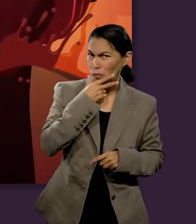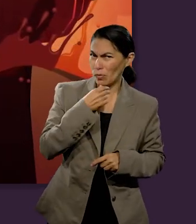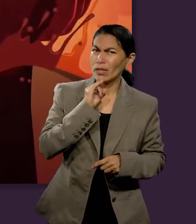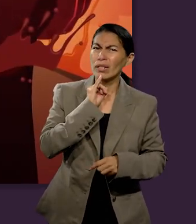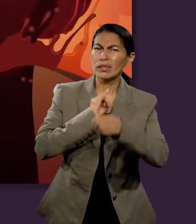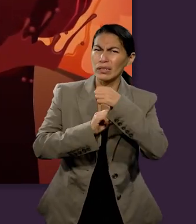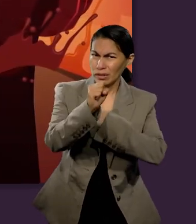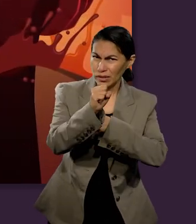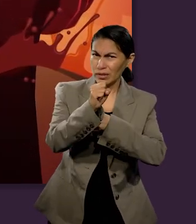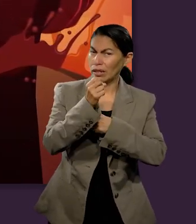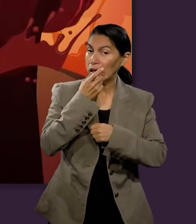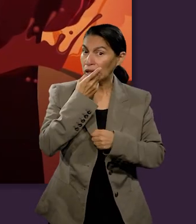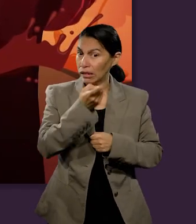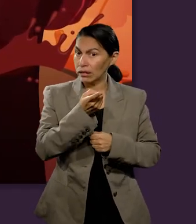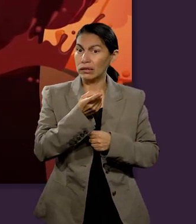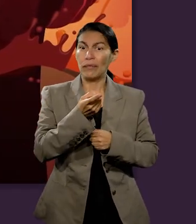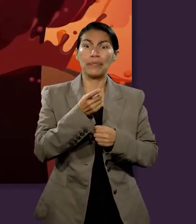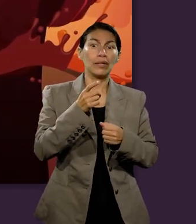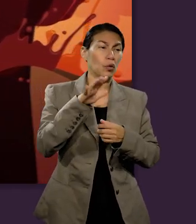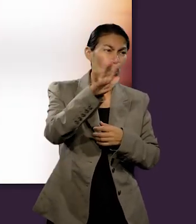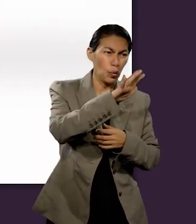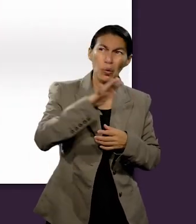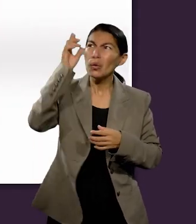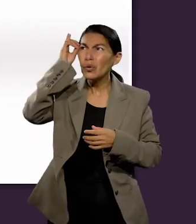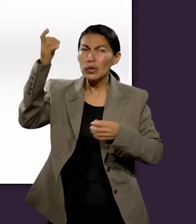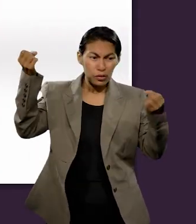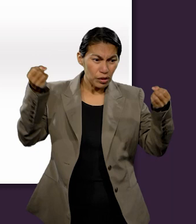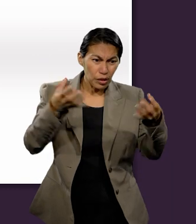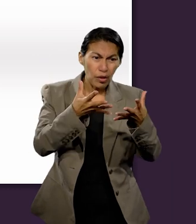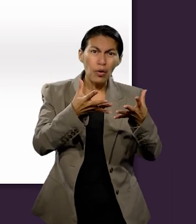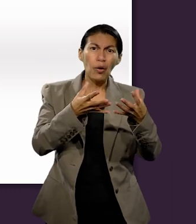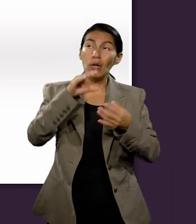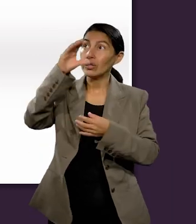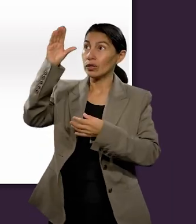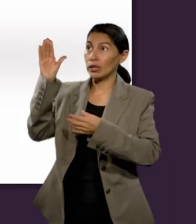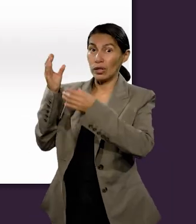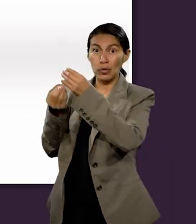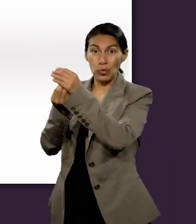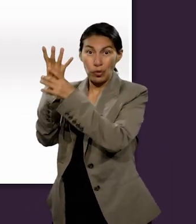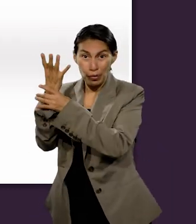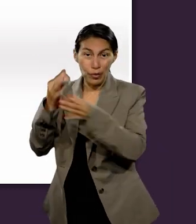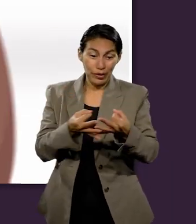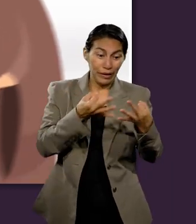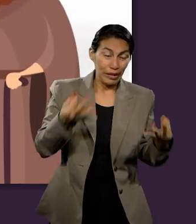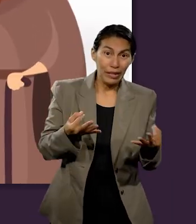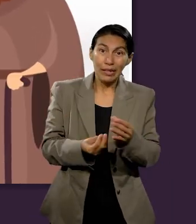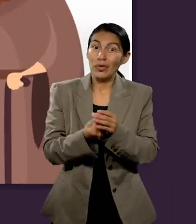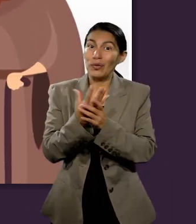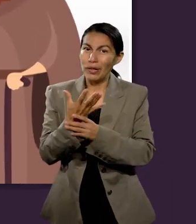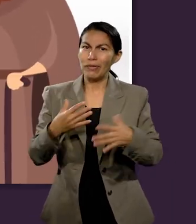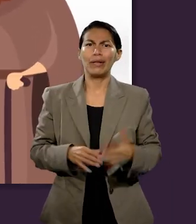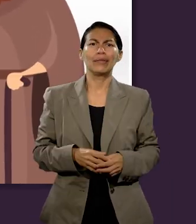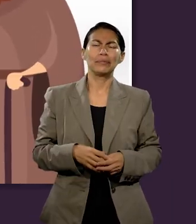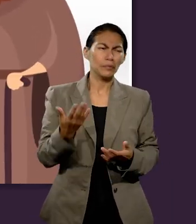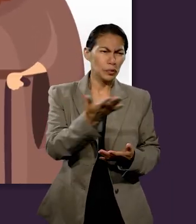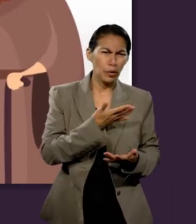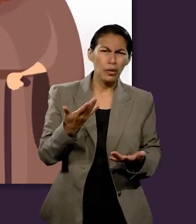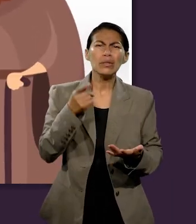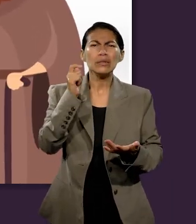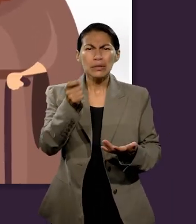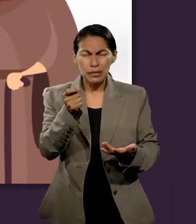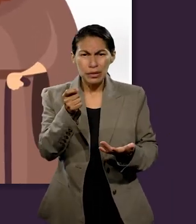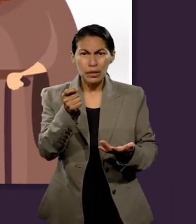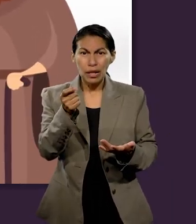de Dios para salvar a su pueblo. Isaías utiliza un lenguaje figurado cuando habla de la